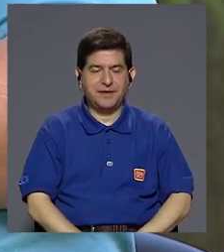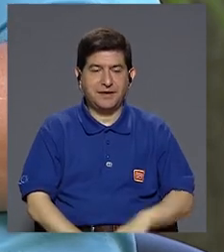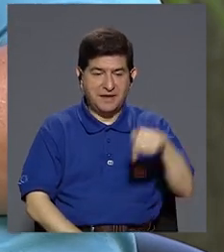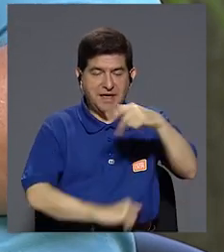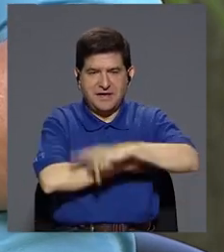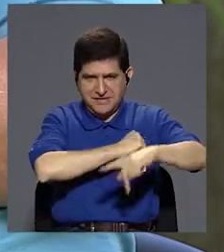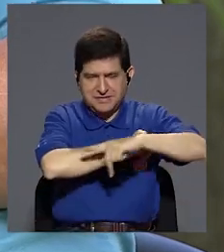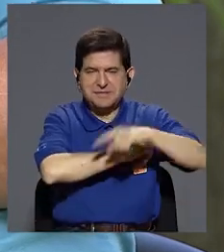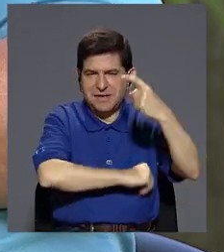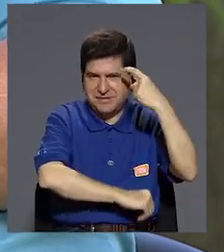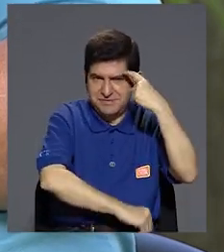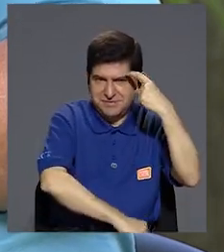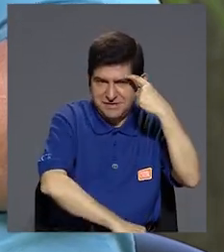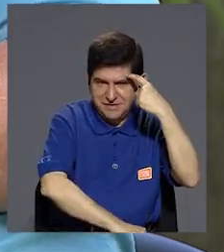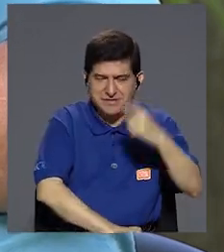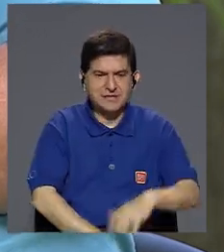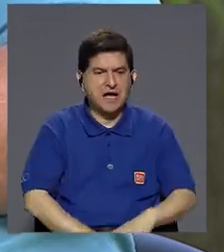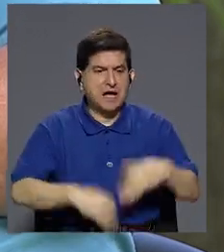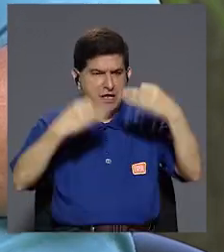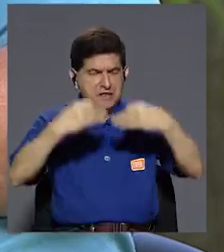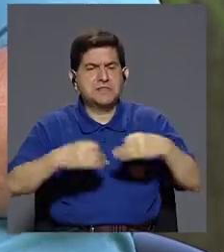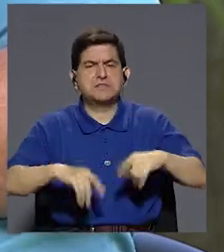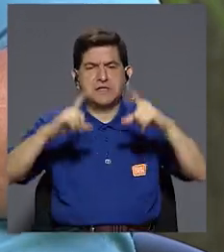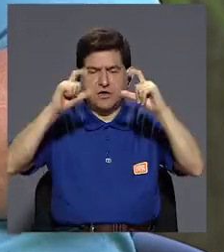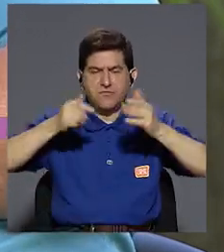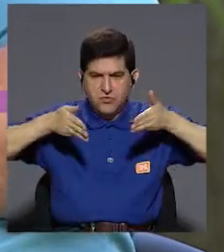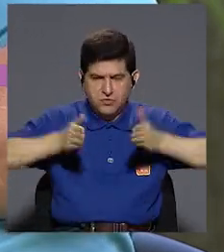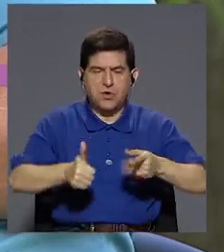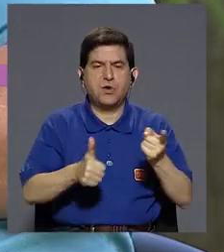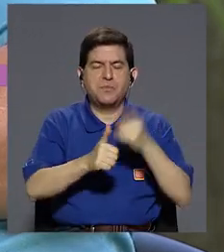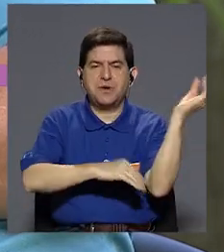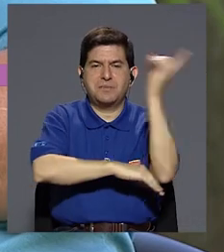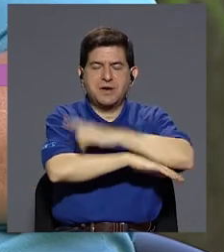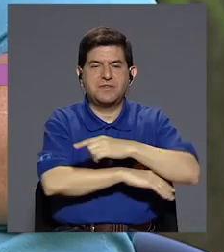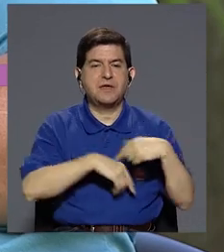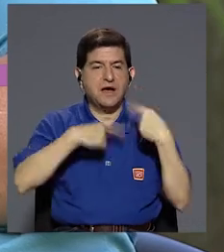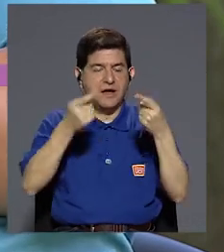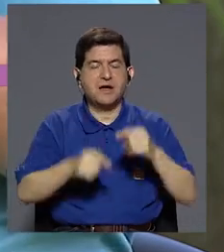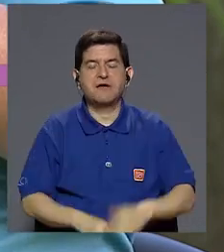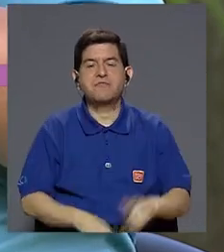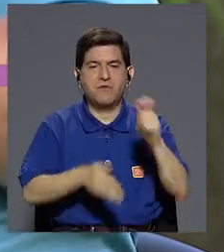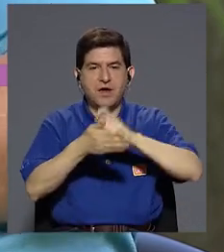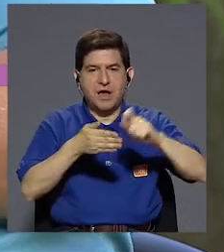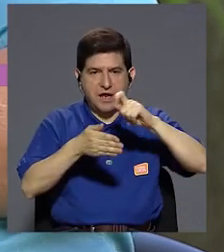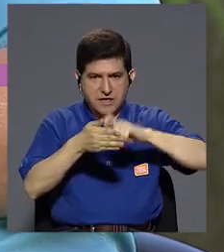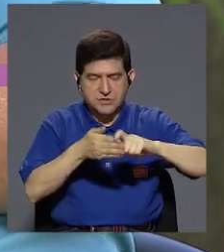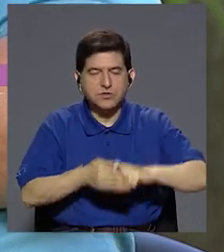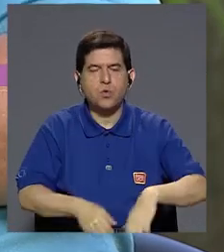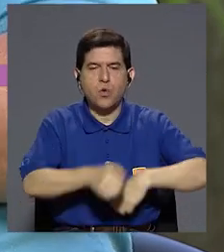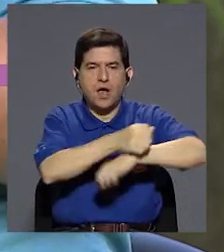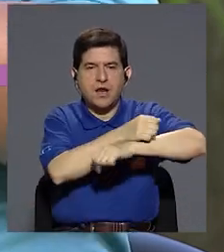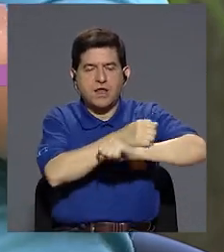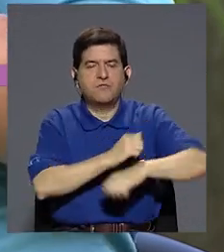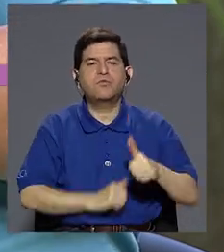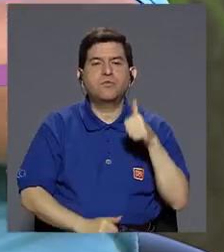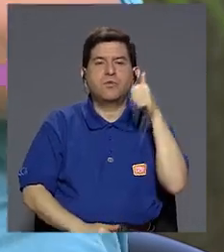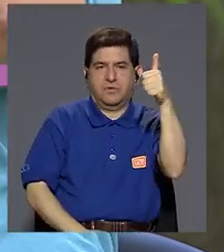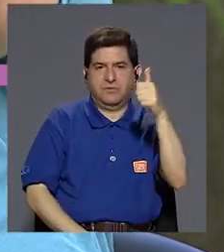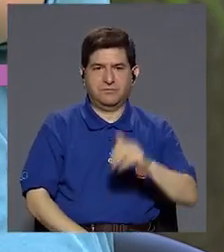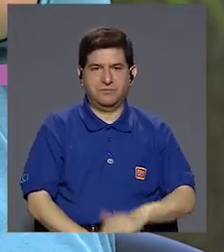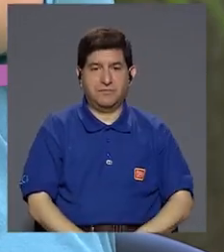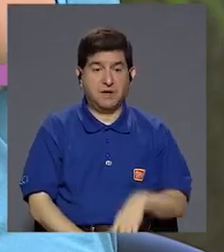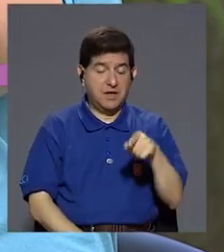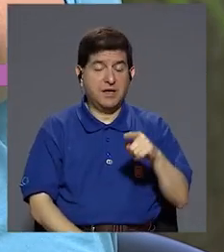aquí en nuestro país, decidieron tomarle una foto a su hijo el primer día que fue a la escuela de fútbol de la liga. Y ese chico,